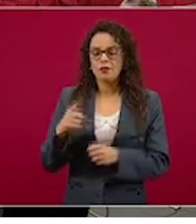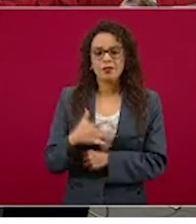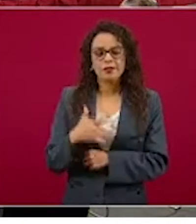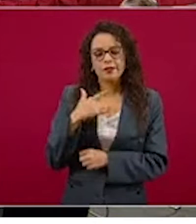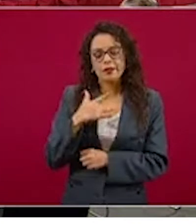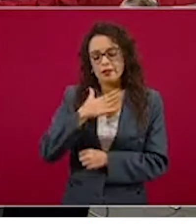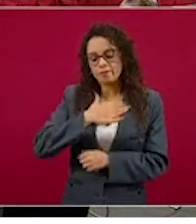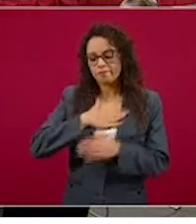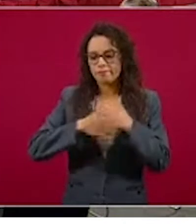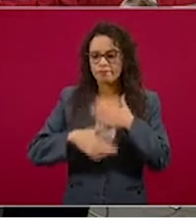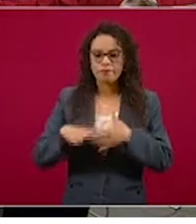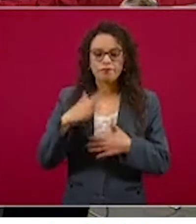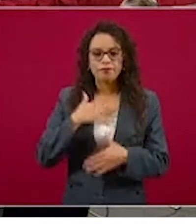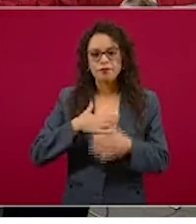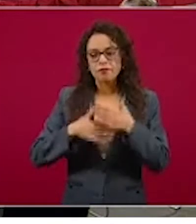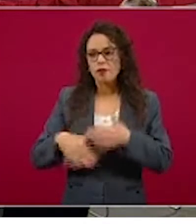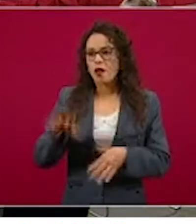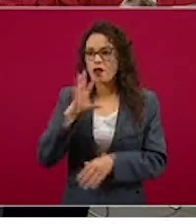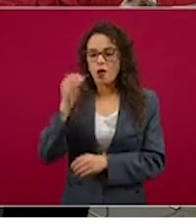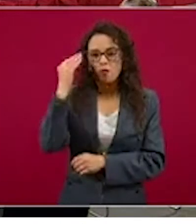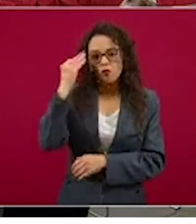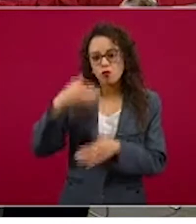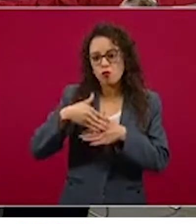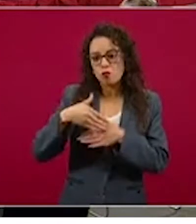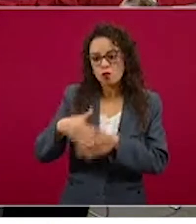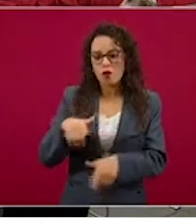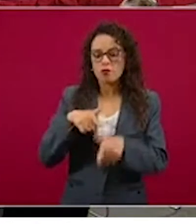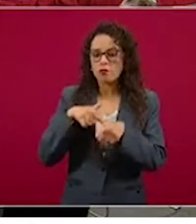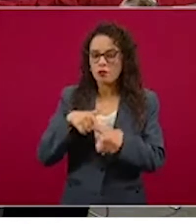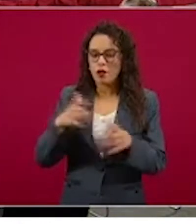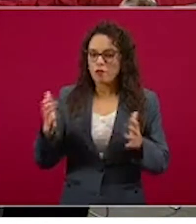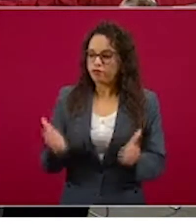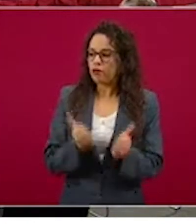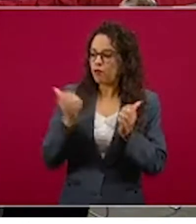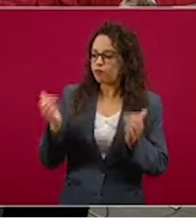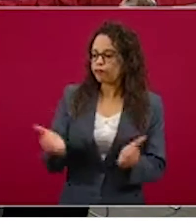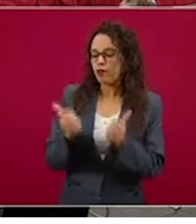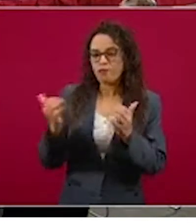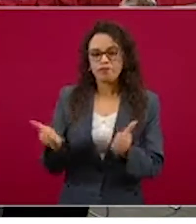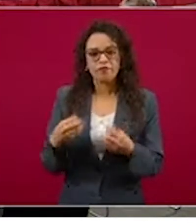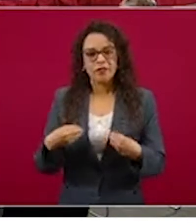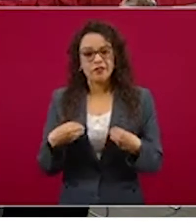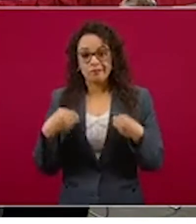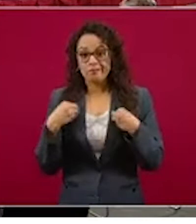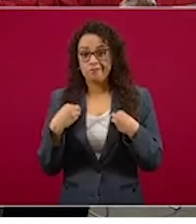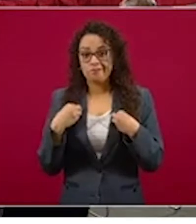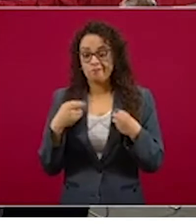salvando vidas. A ellos les dedicamos